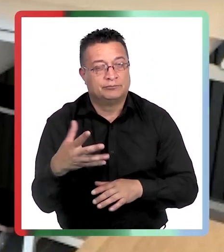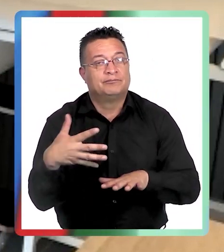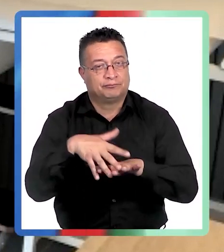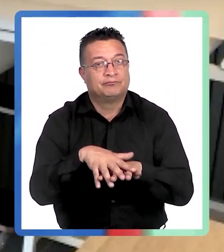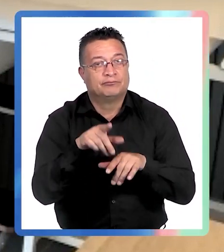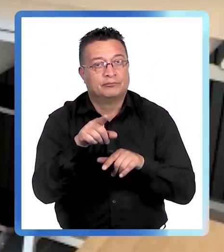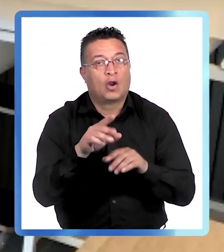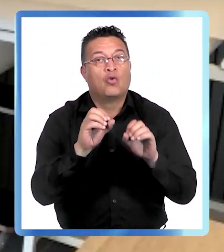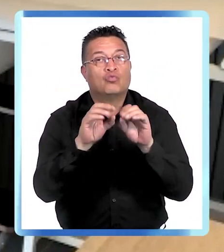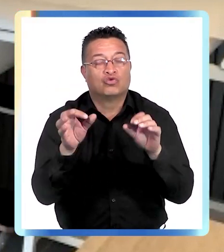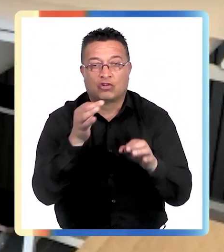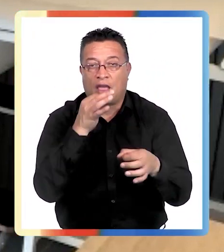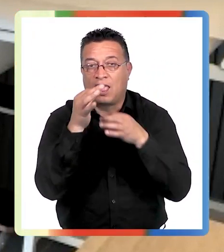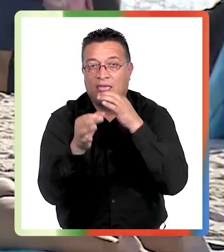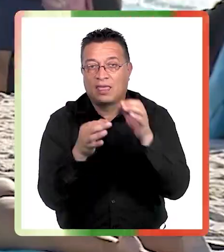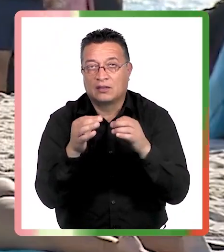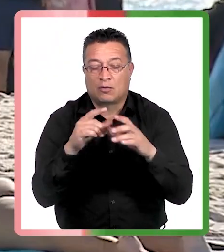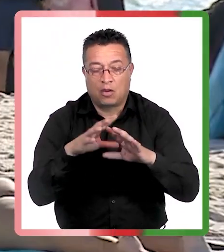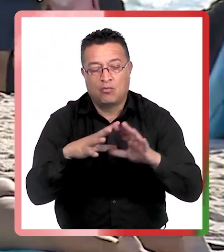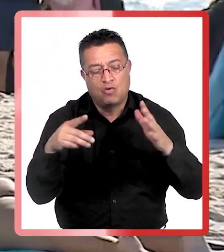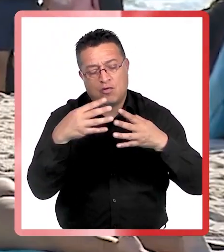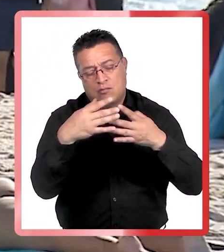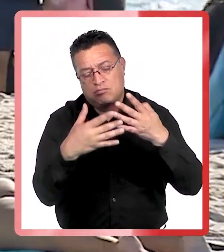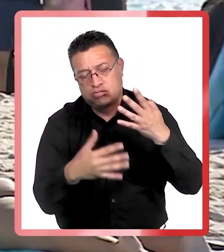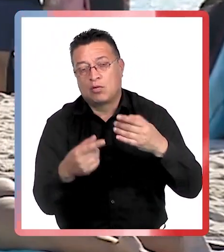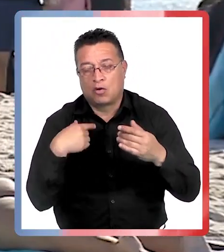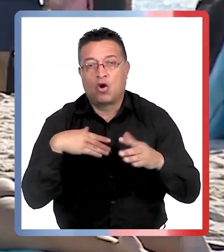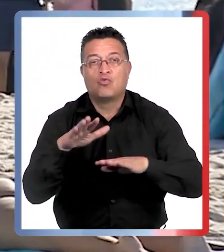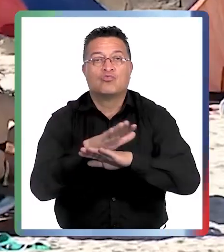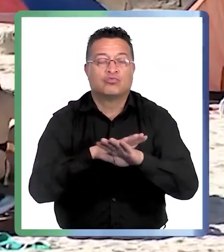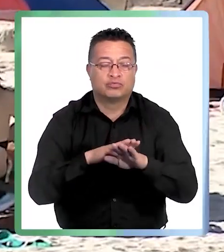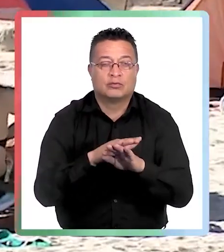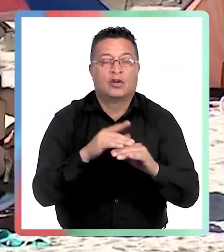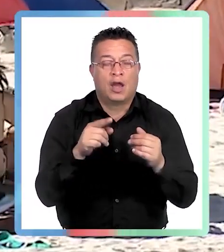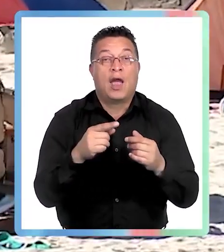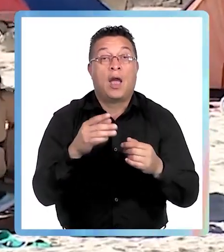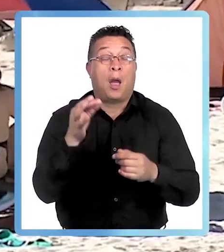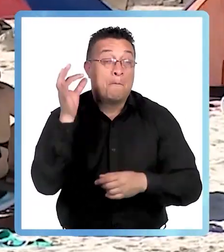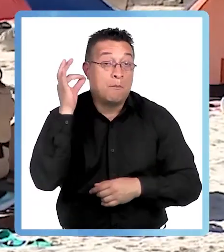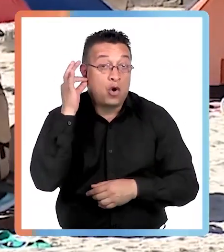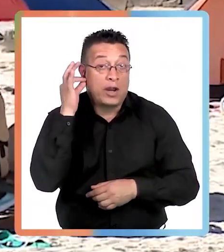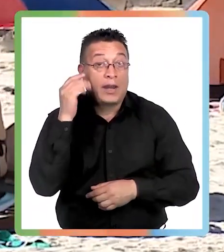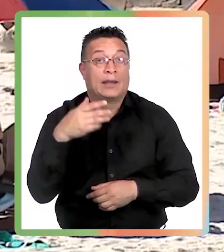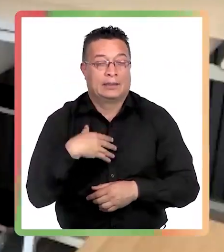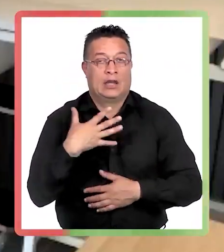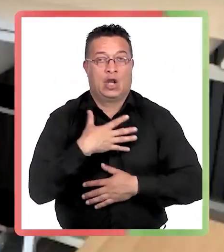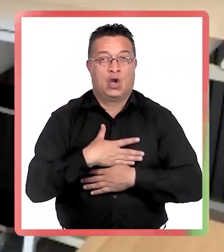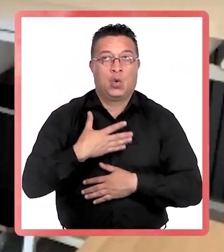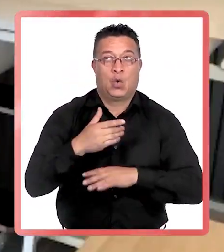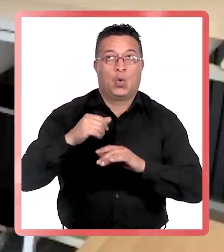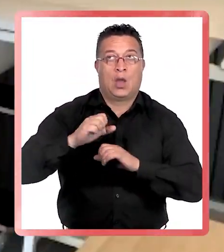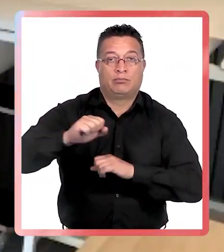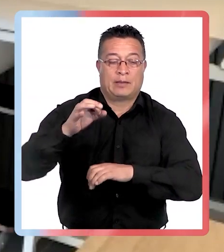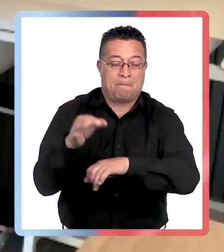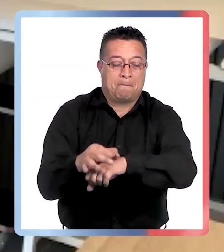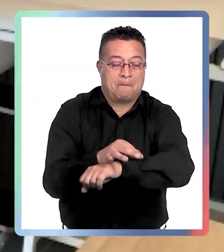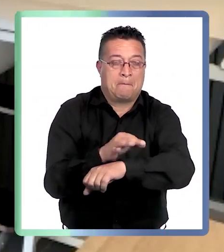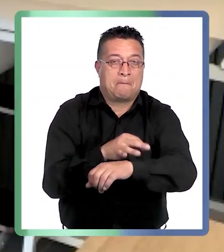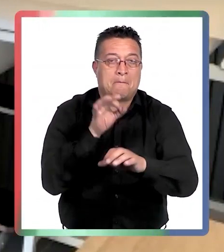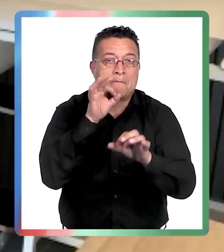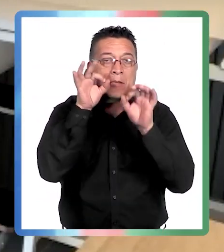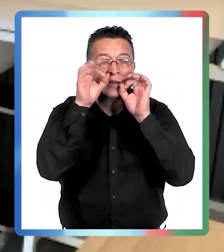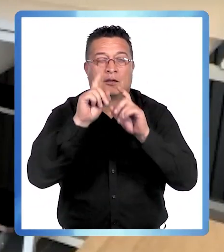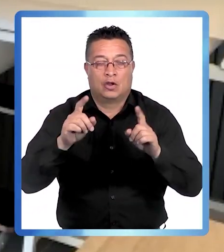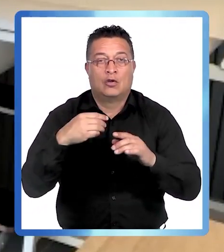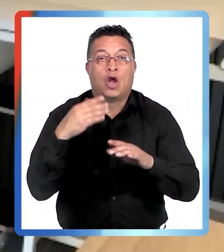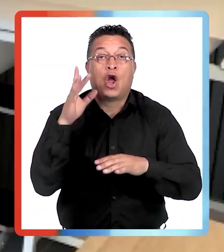esto. Hay muchos que dicen que dan un espectro o que cubren luz visible. Por ejemplo, las mujeres que se pueden cuidar, que se quieren evitar manchar con el sol, muchas veces